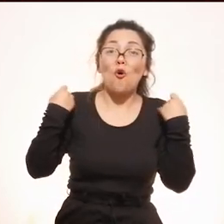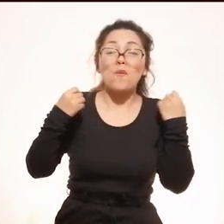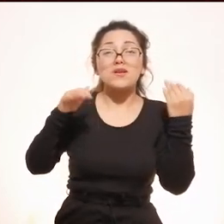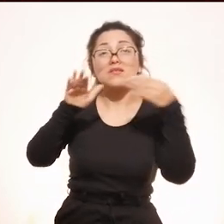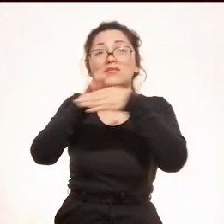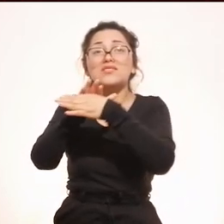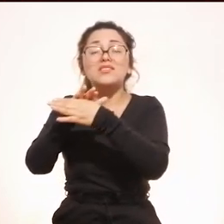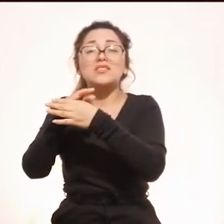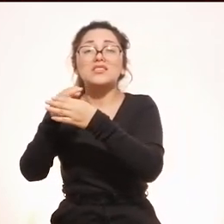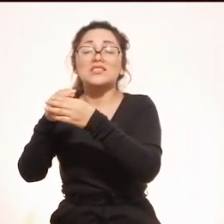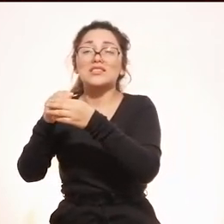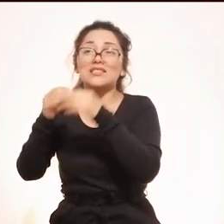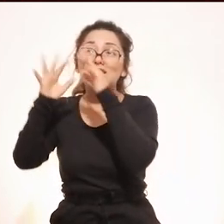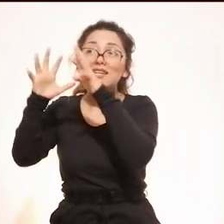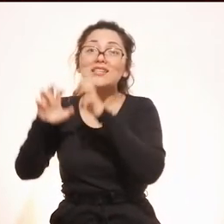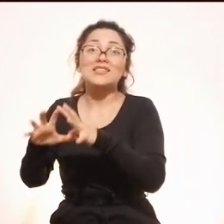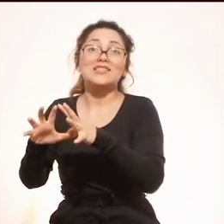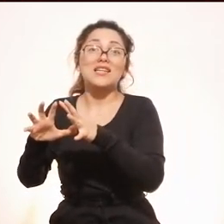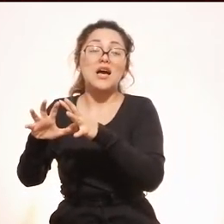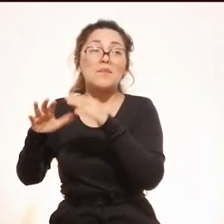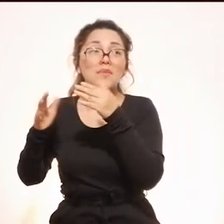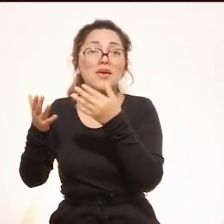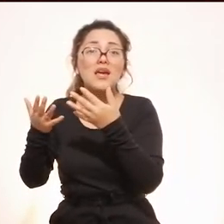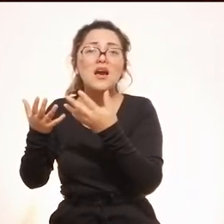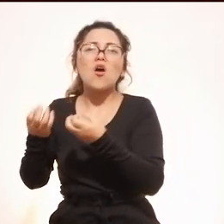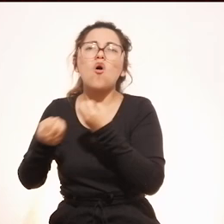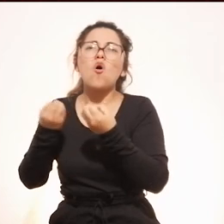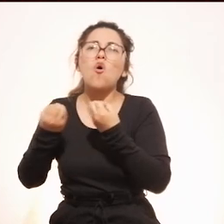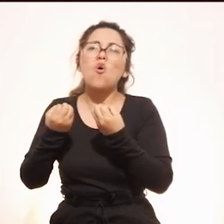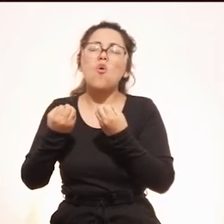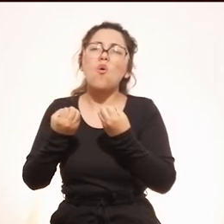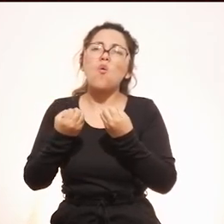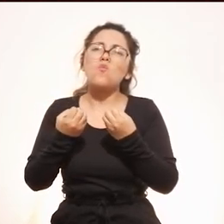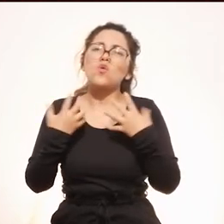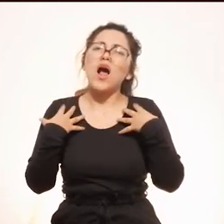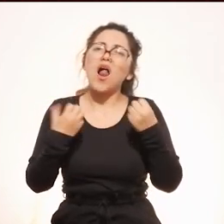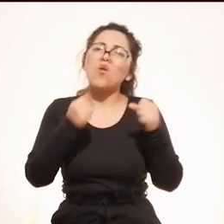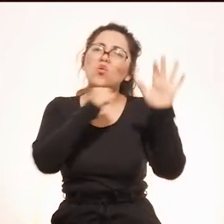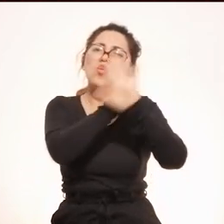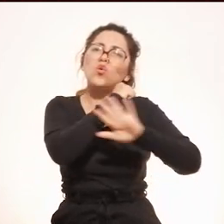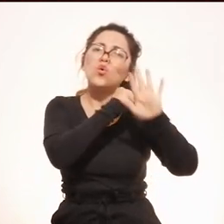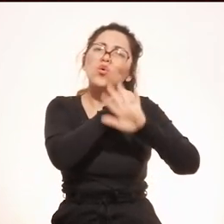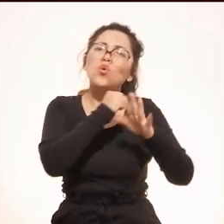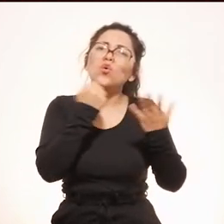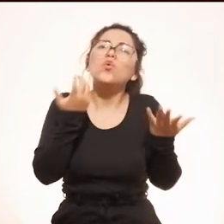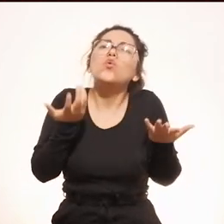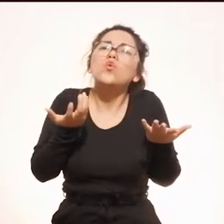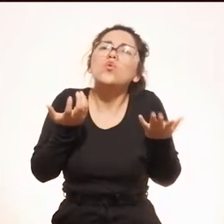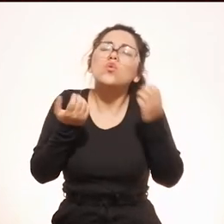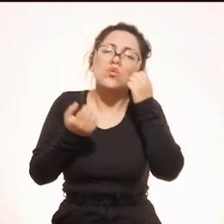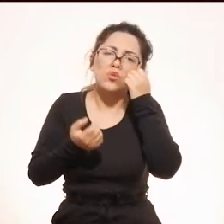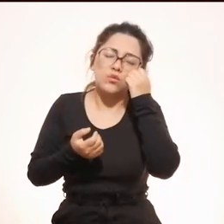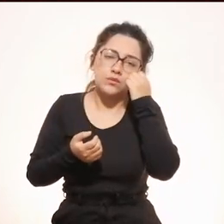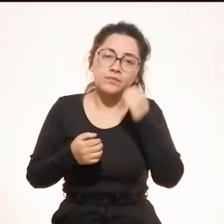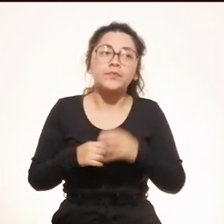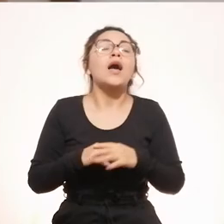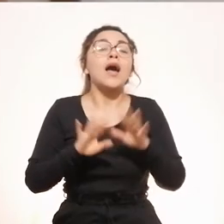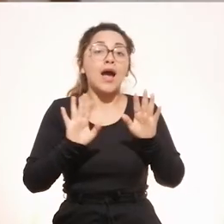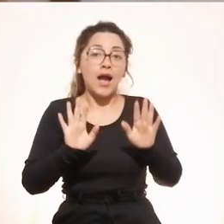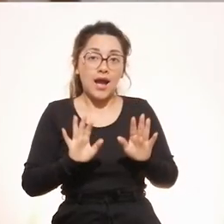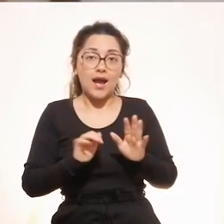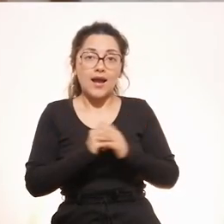puedan hacer uso de esta oportunidad? ¿Cuáles son las medidas sanitarias que se van a tener en ese aspecto?